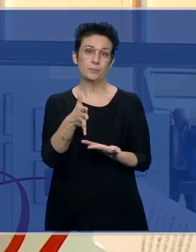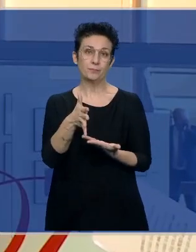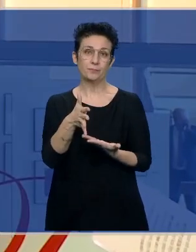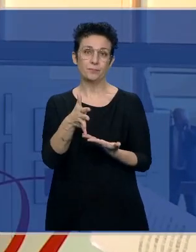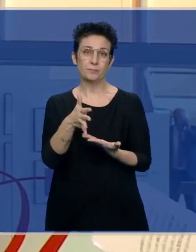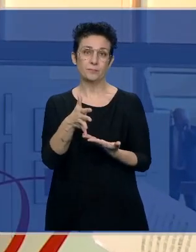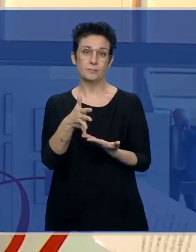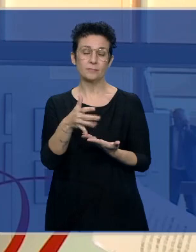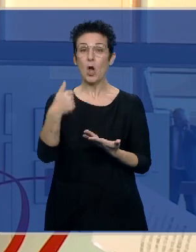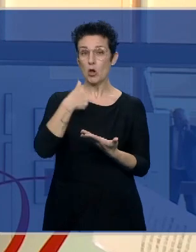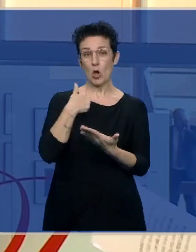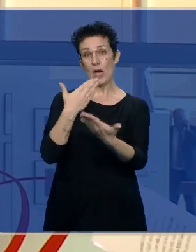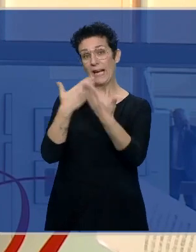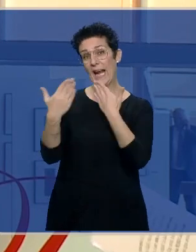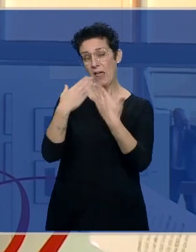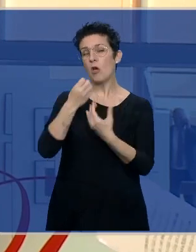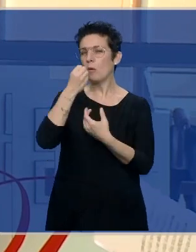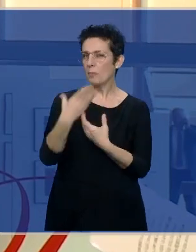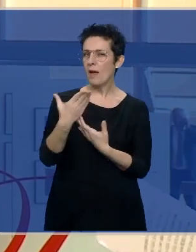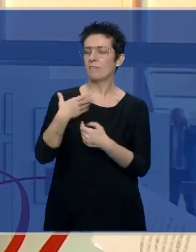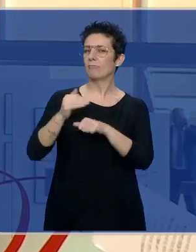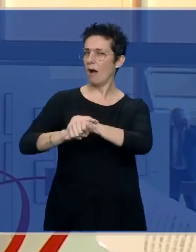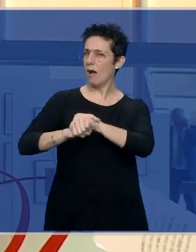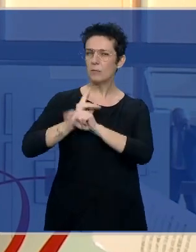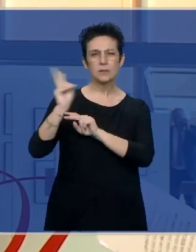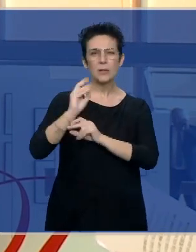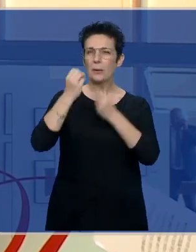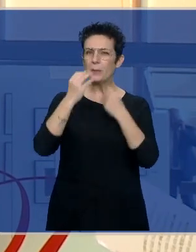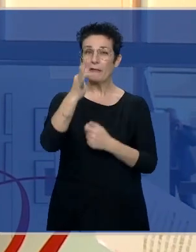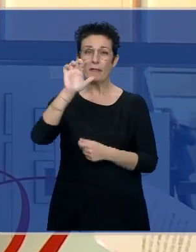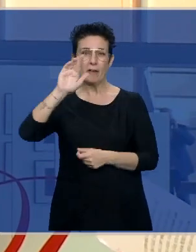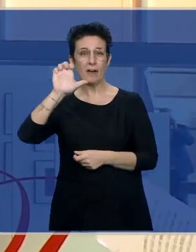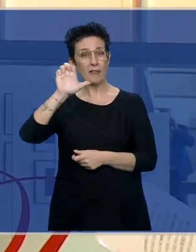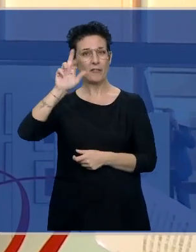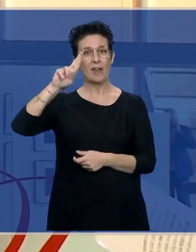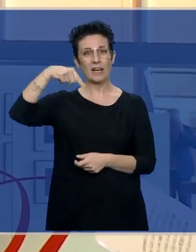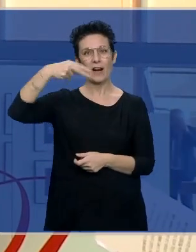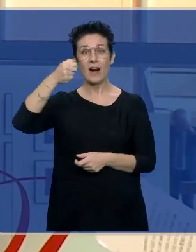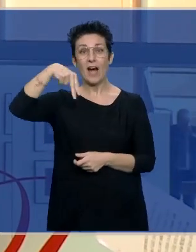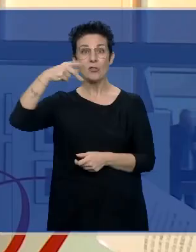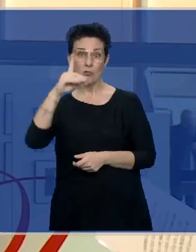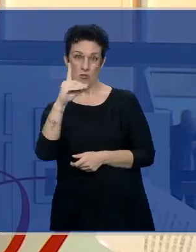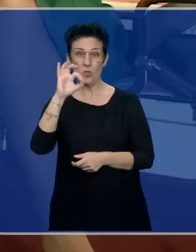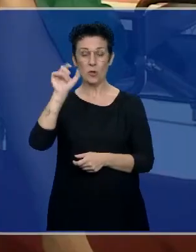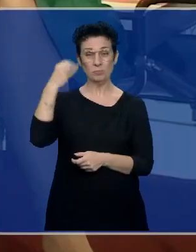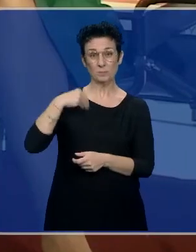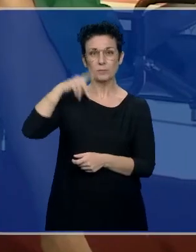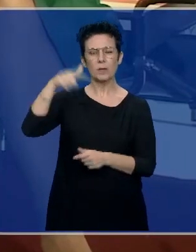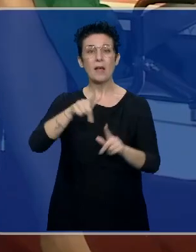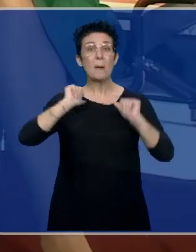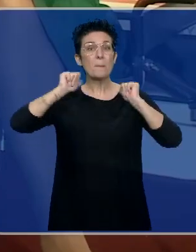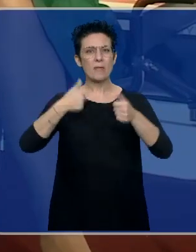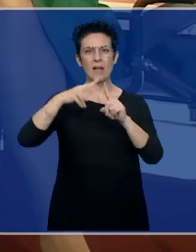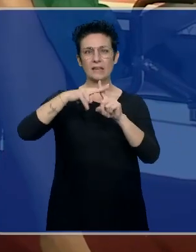muy buena relación y muy buena amistad conmigo, cuando yo no era nadie, prácticamente empezaba en la tele, en